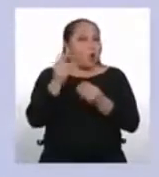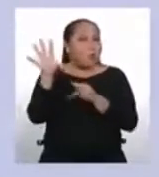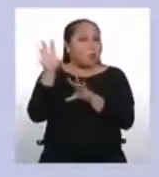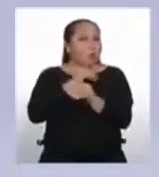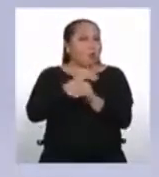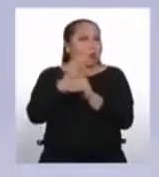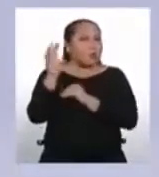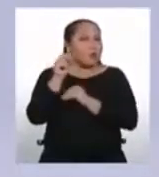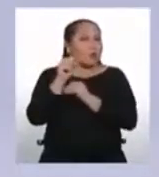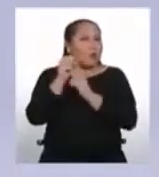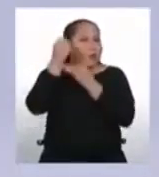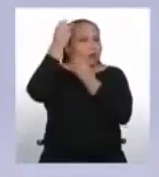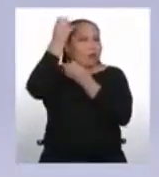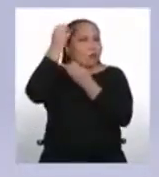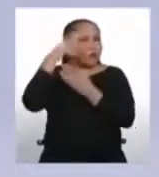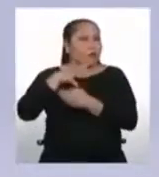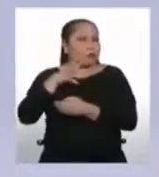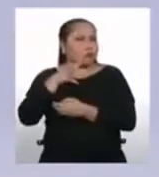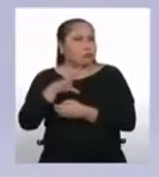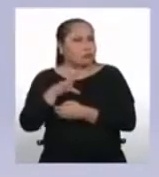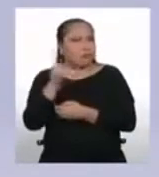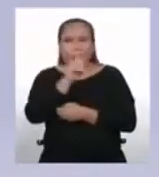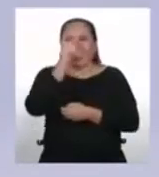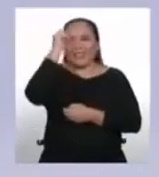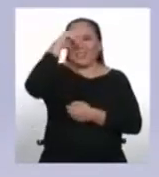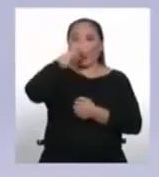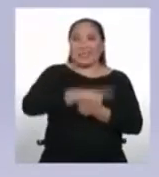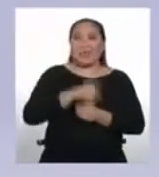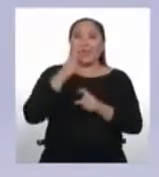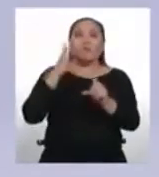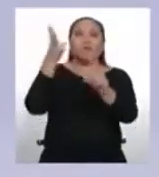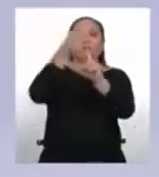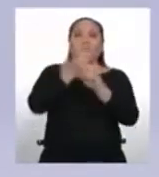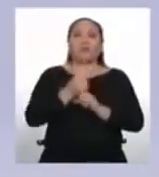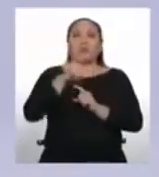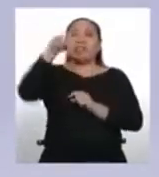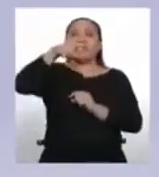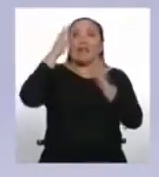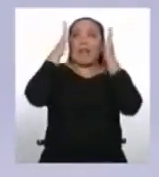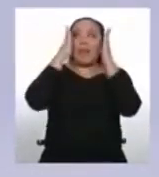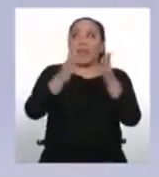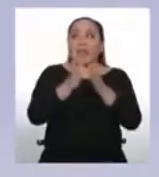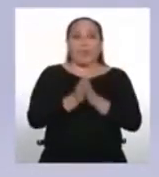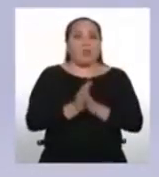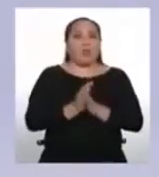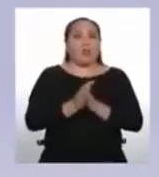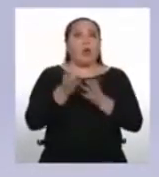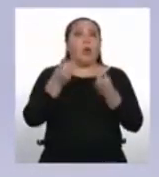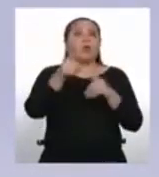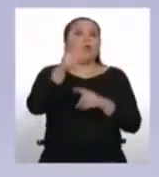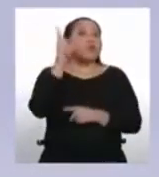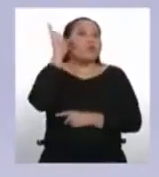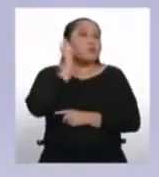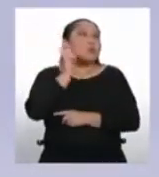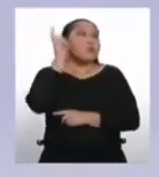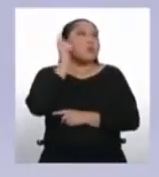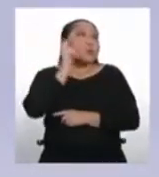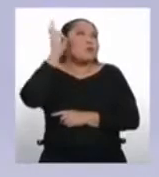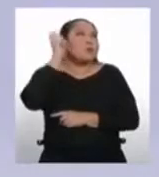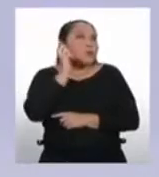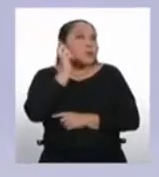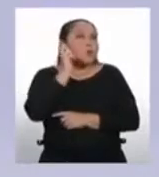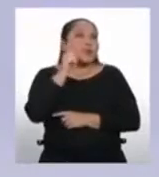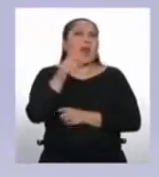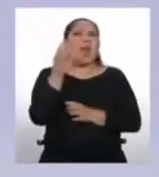de un texto oral? No suena tan difícil, pero para lograrlo necesitamos estar muy atentas y atentos cuando escuchamos. Lo cual con